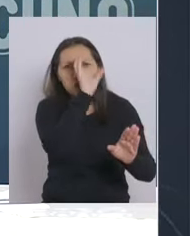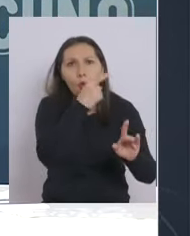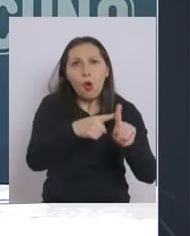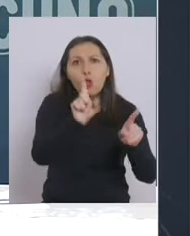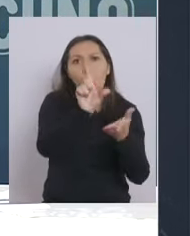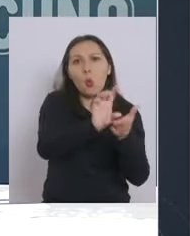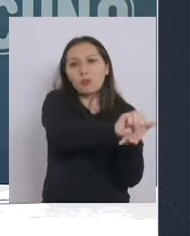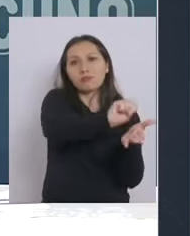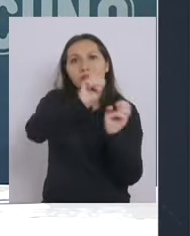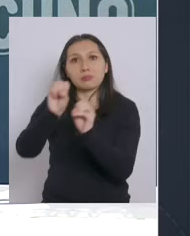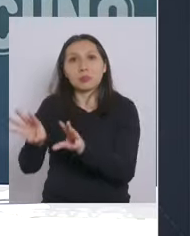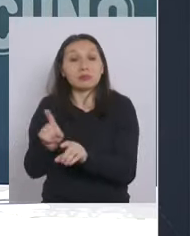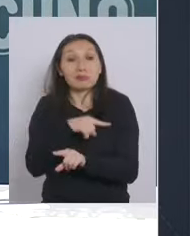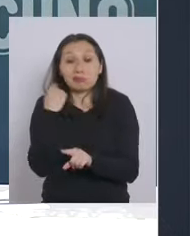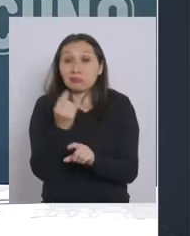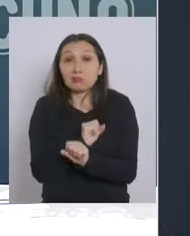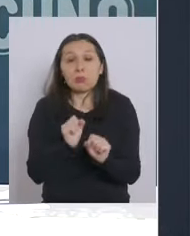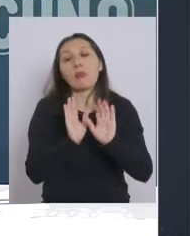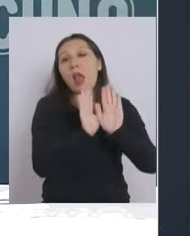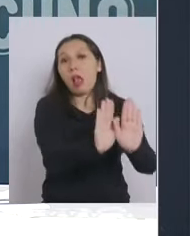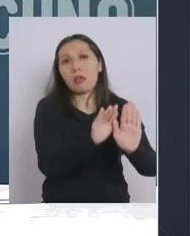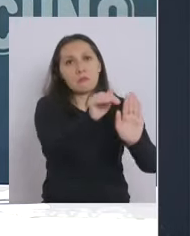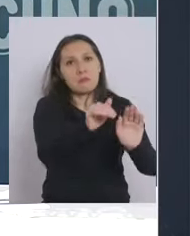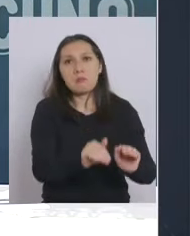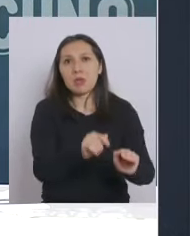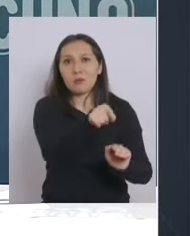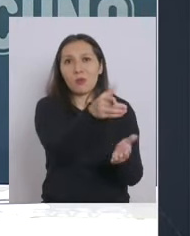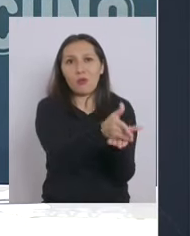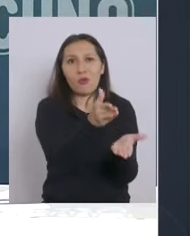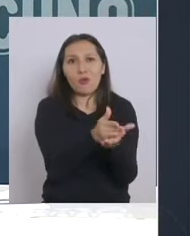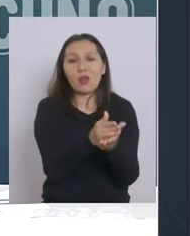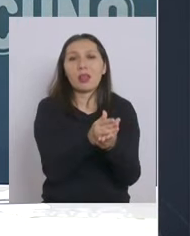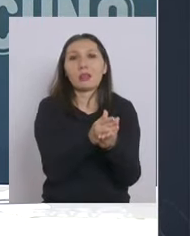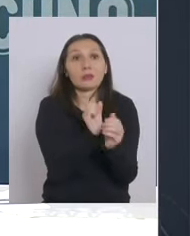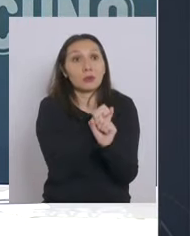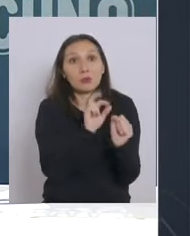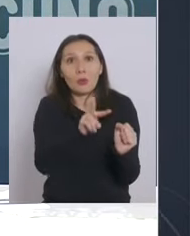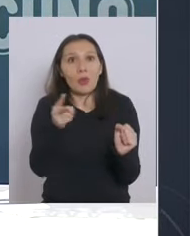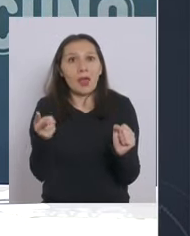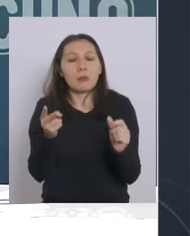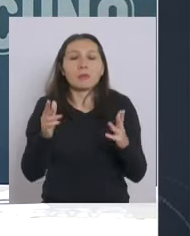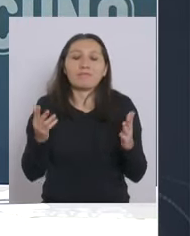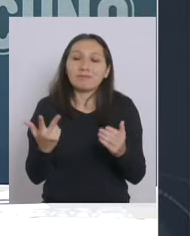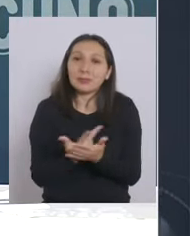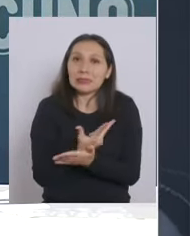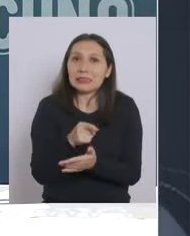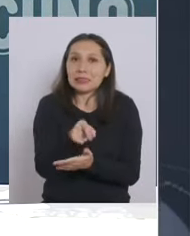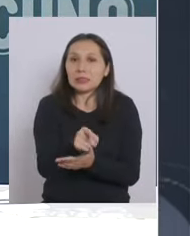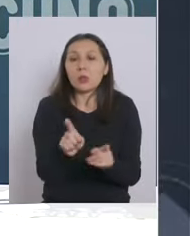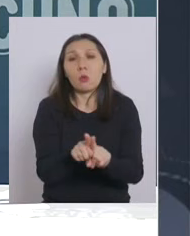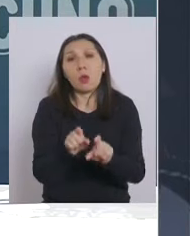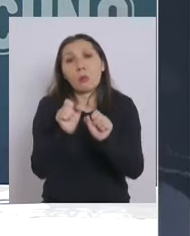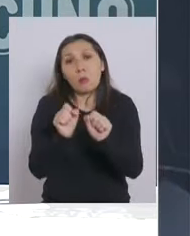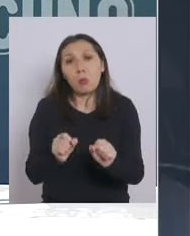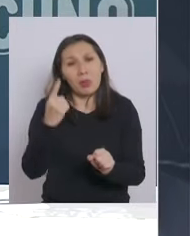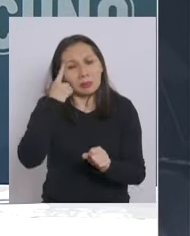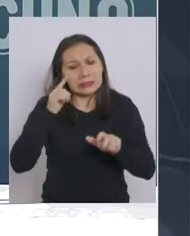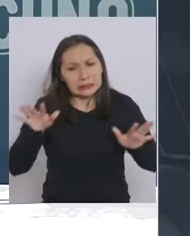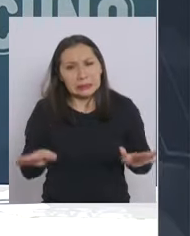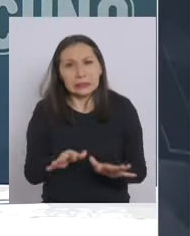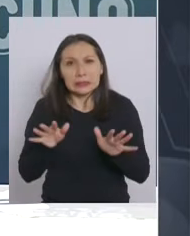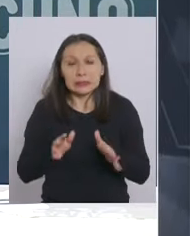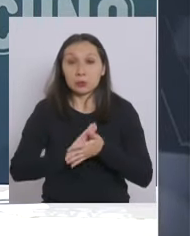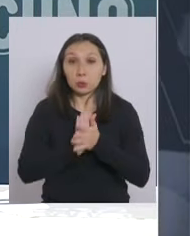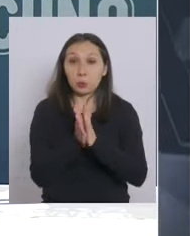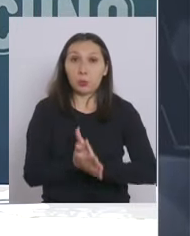es necesario obviamente que tendremos que seguir vacunando en aquellos colegios y desafortunadamente aunque podríamos hacer todo el esfuerzo